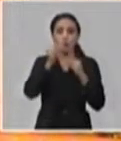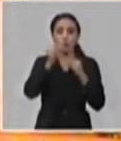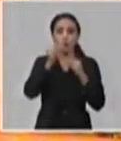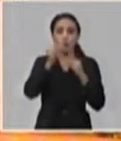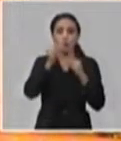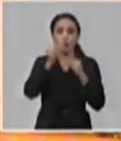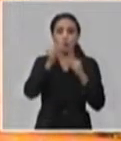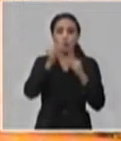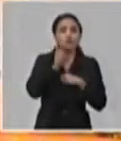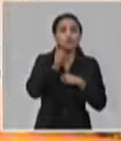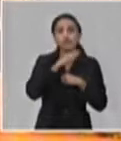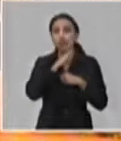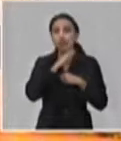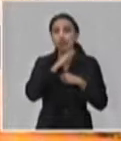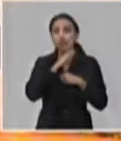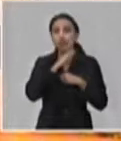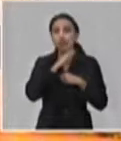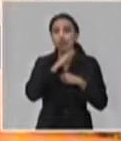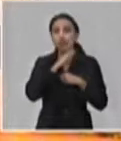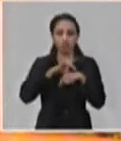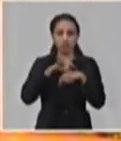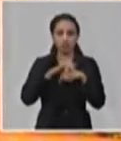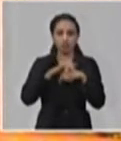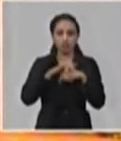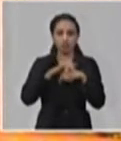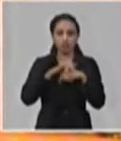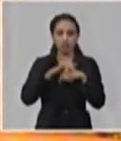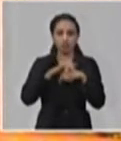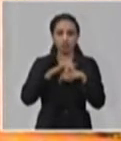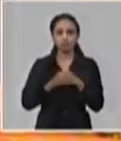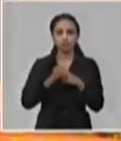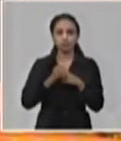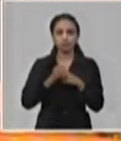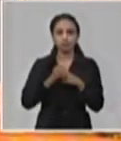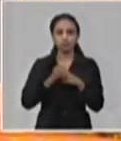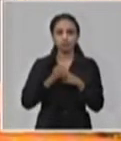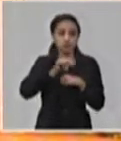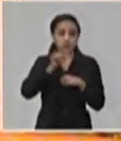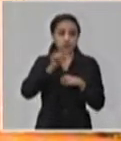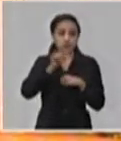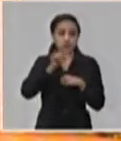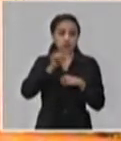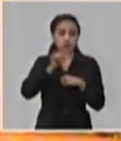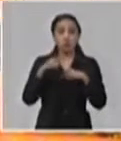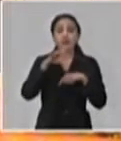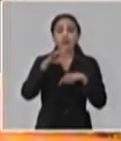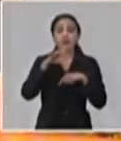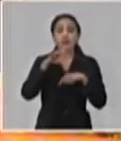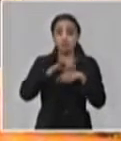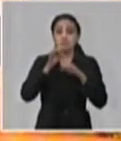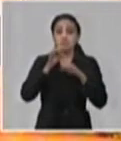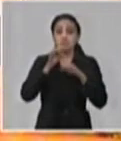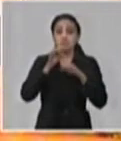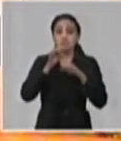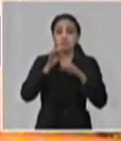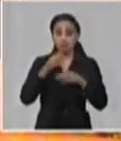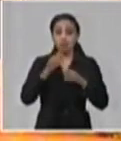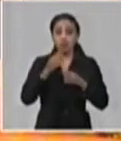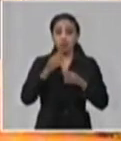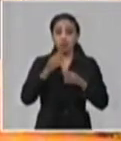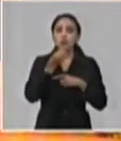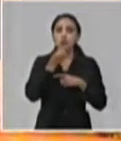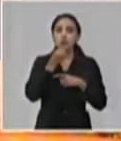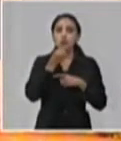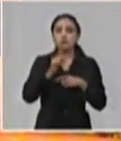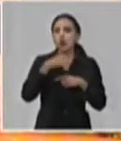entra con temperatura elevada. Claro está, para aquel que tiene una expresión clínica de esta enfermedad, porque puede entrar un individuo totalmente